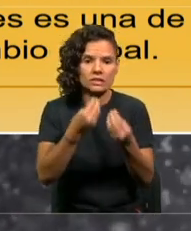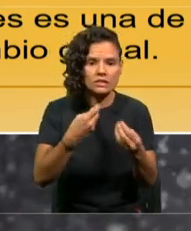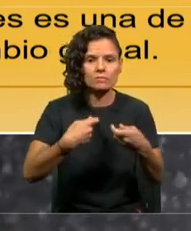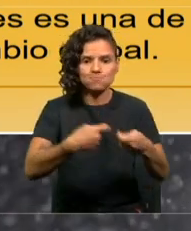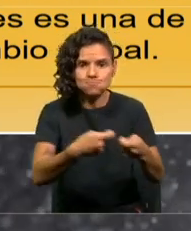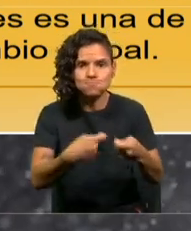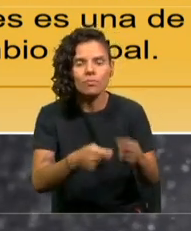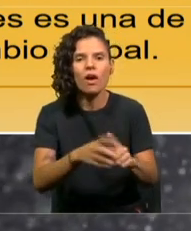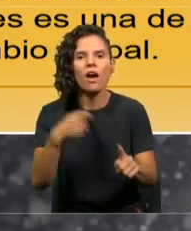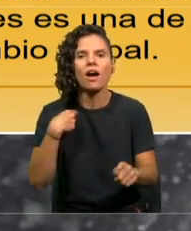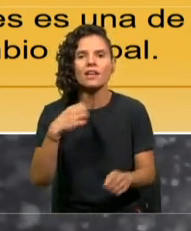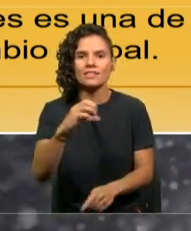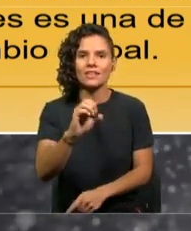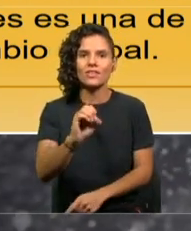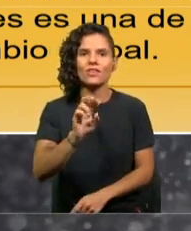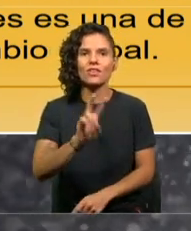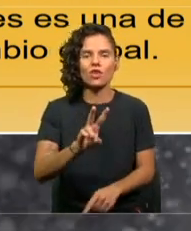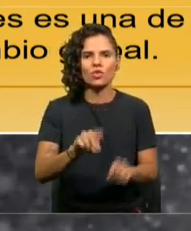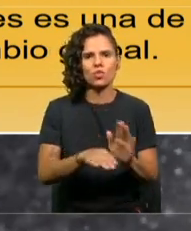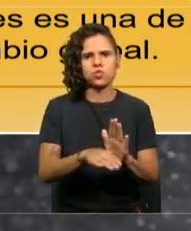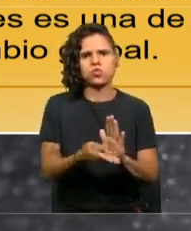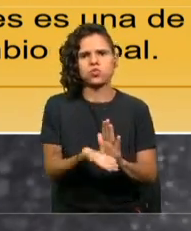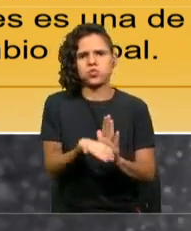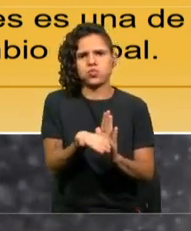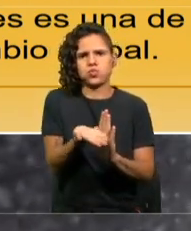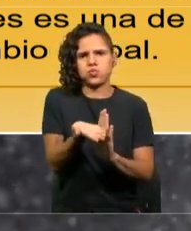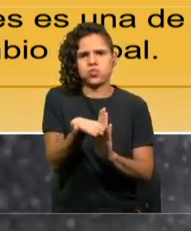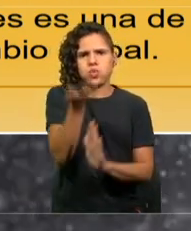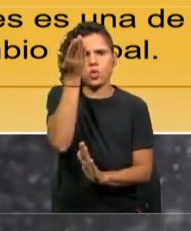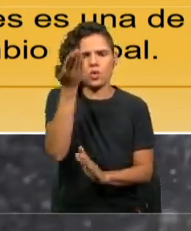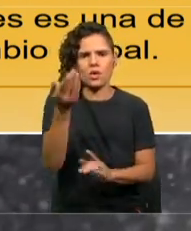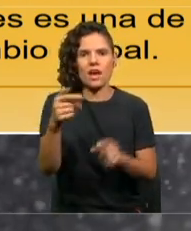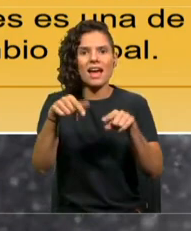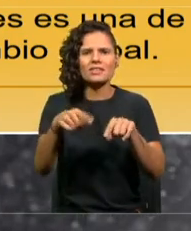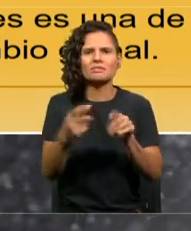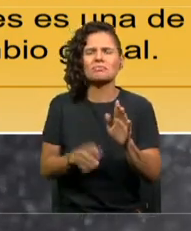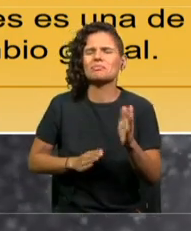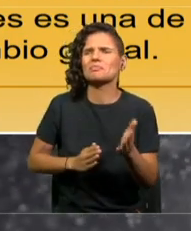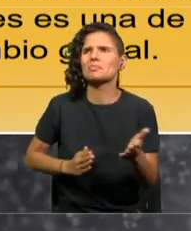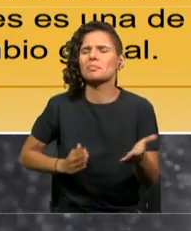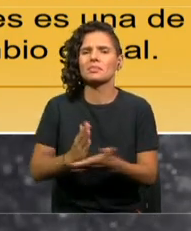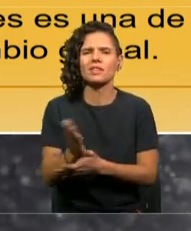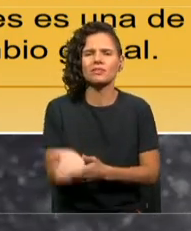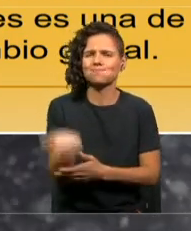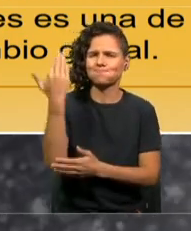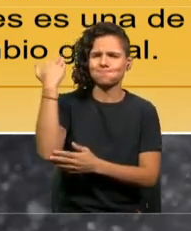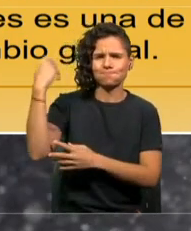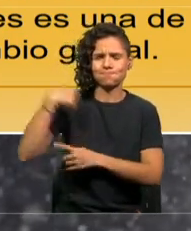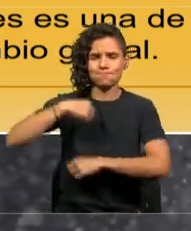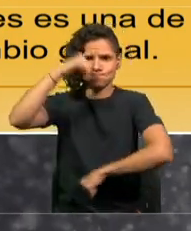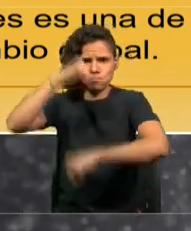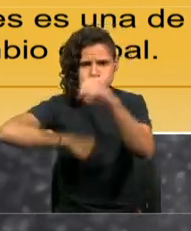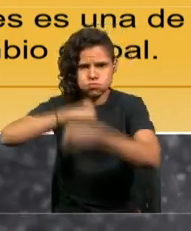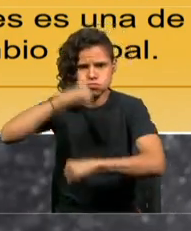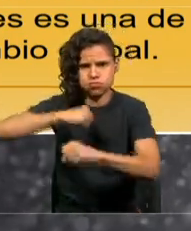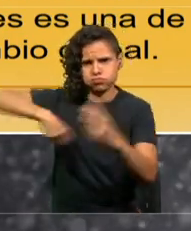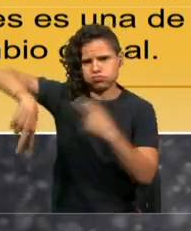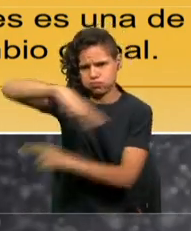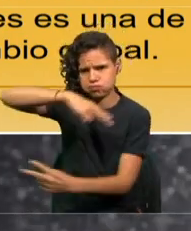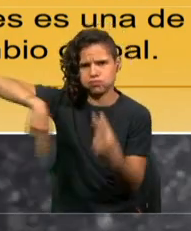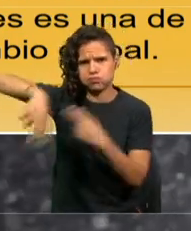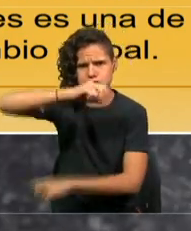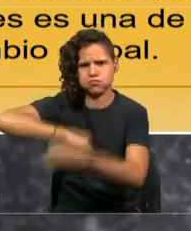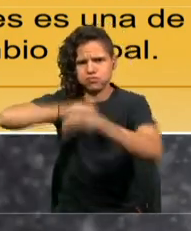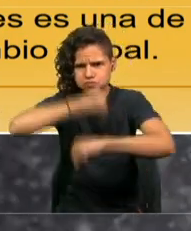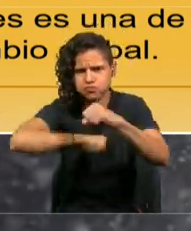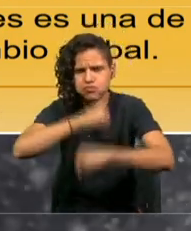Y el tema es que esto comienza con la revolución industrial, ¿no es cierto?, 1750 en adelante. Es